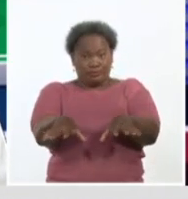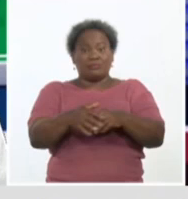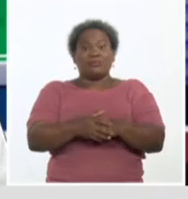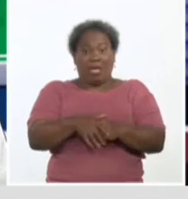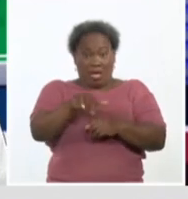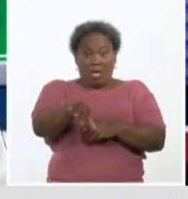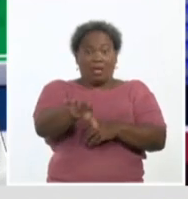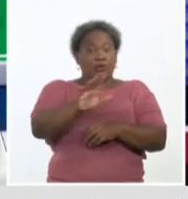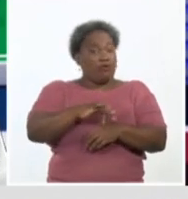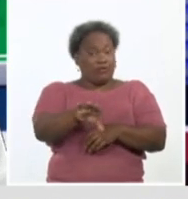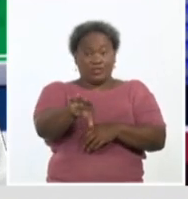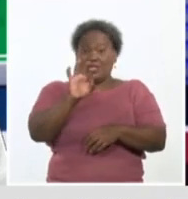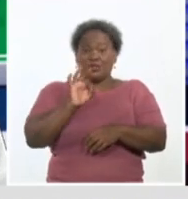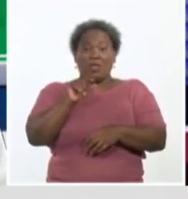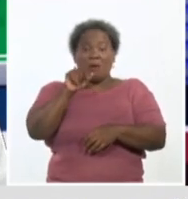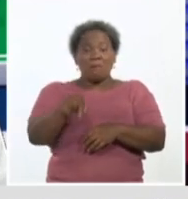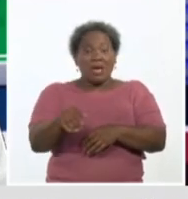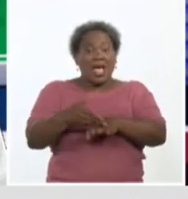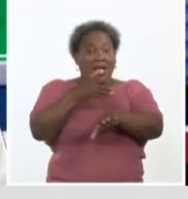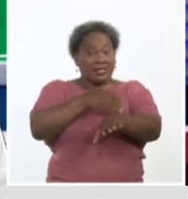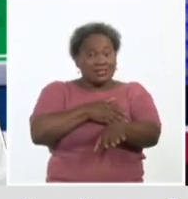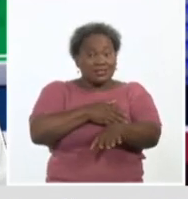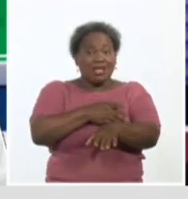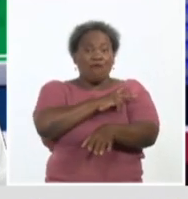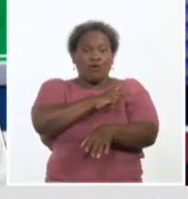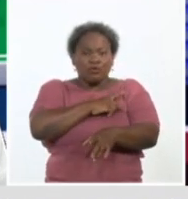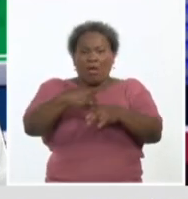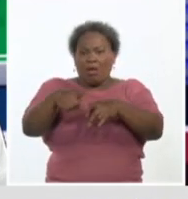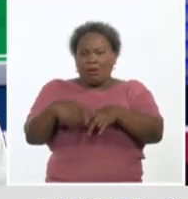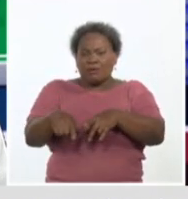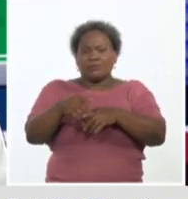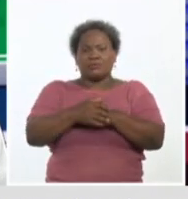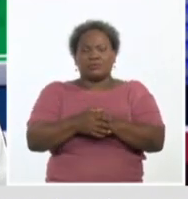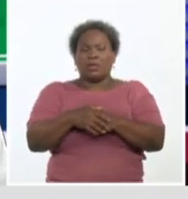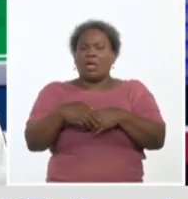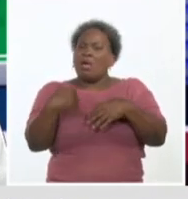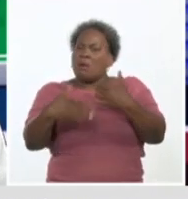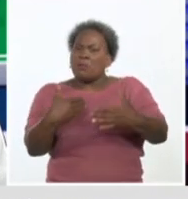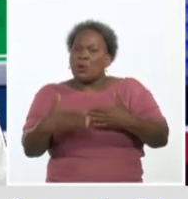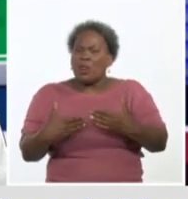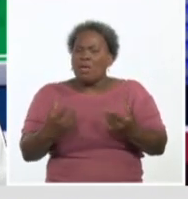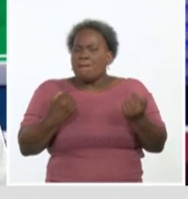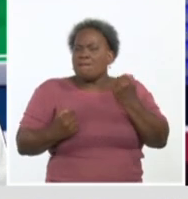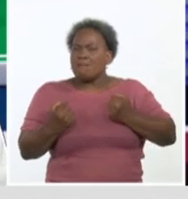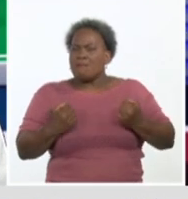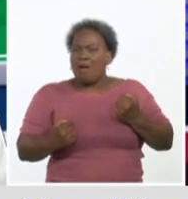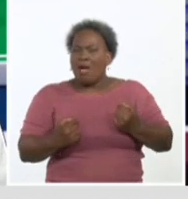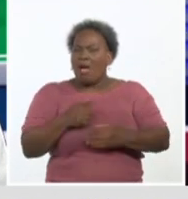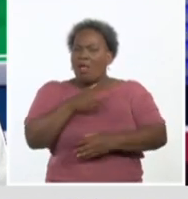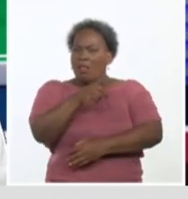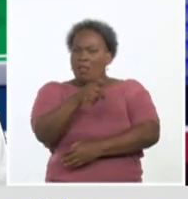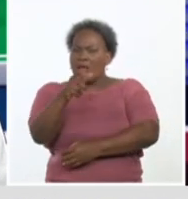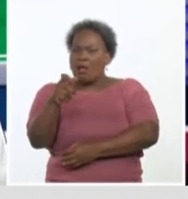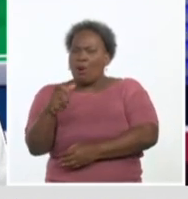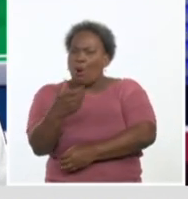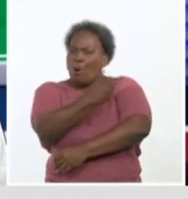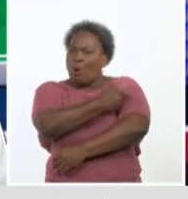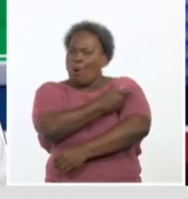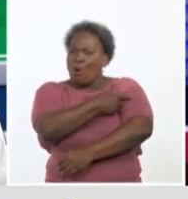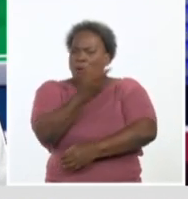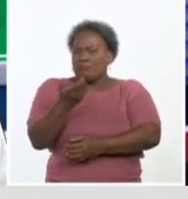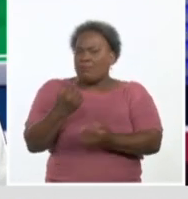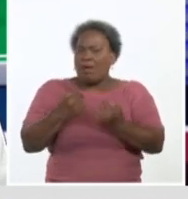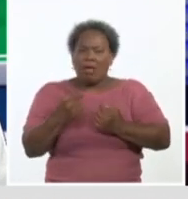intervención sanitaria. Contratiempos, doctora. ¿Ha habido algún contratiempo en este sentido, en la aplicación de nuestros candidatos vacunales